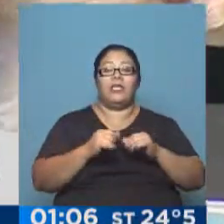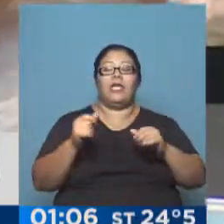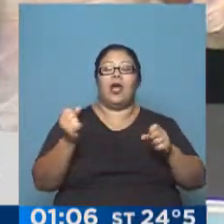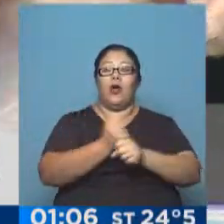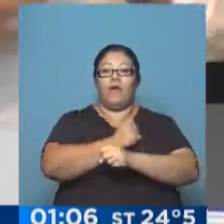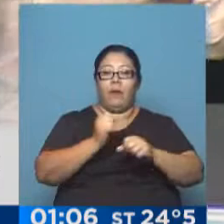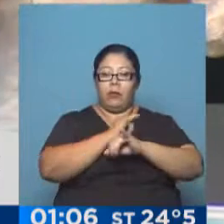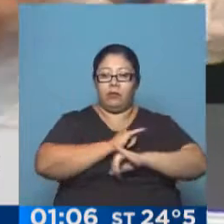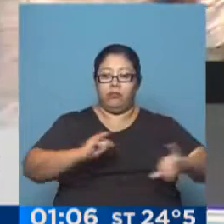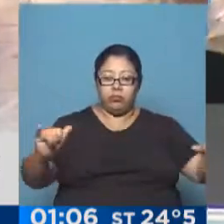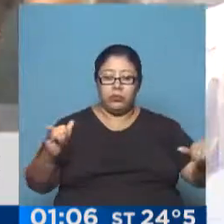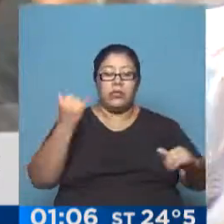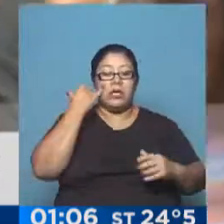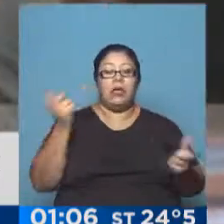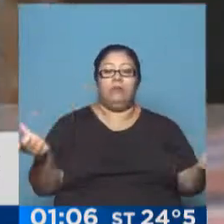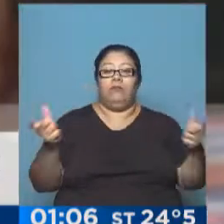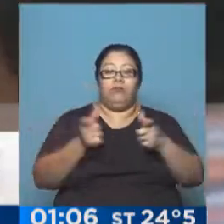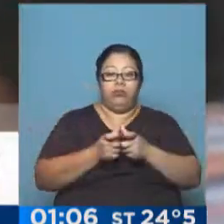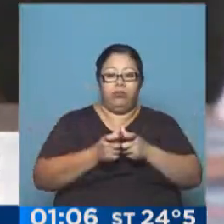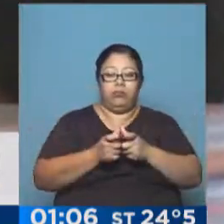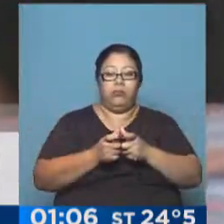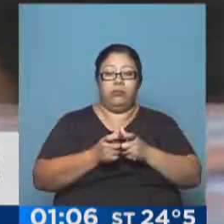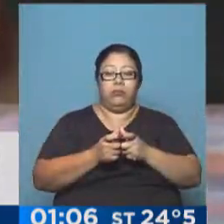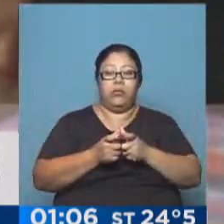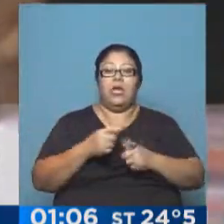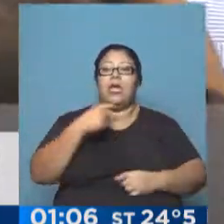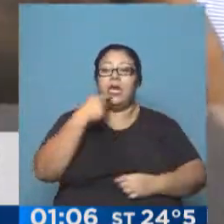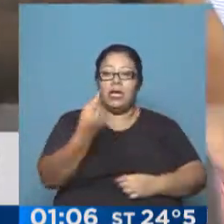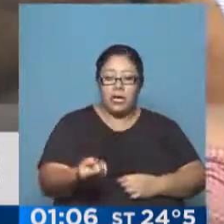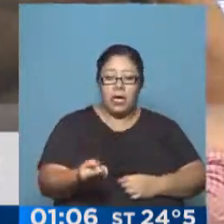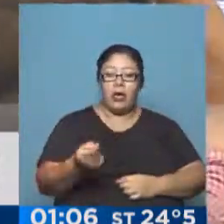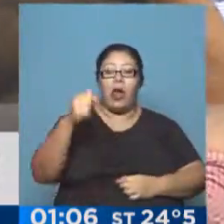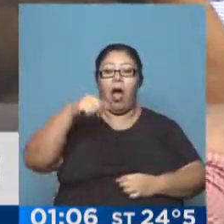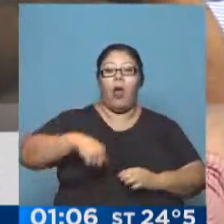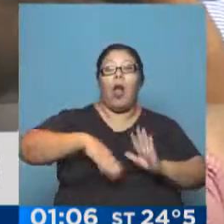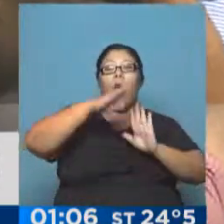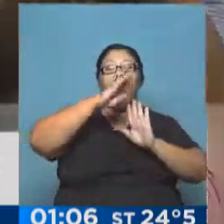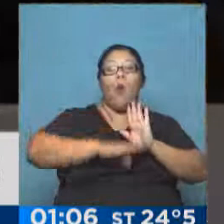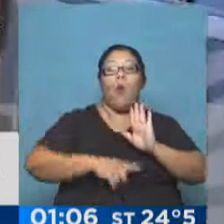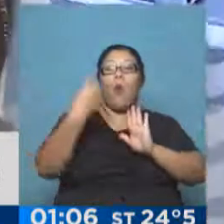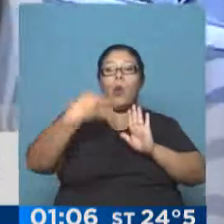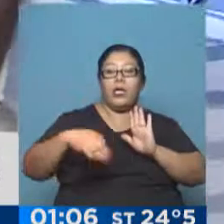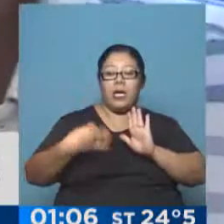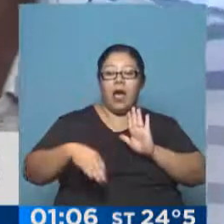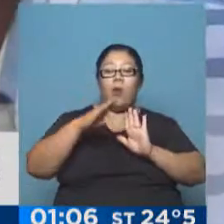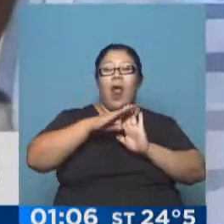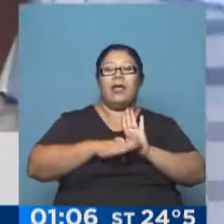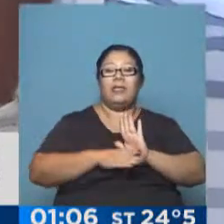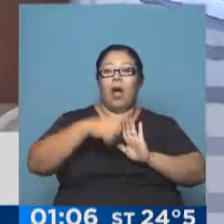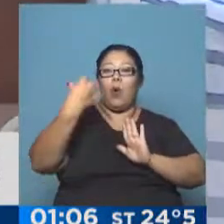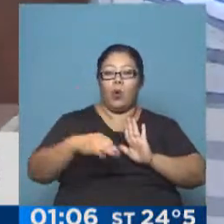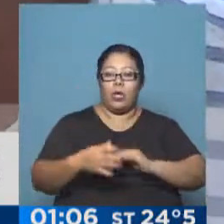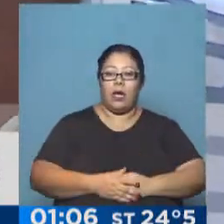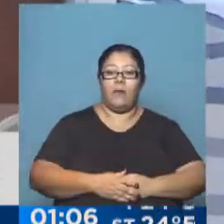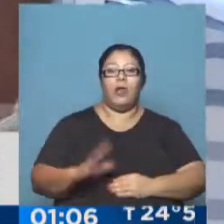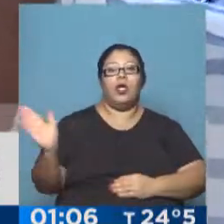conformaron la Junta Electoral y adelantaron su intención de conformar una lista de unidad. Es obvio, y todo el